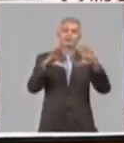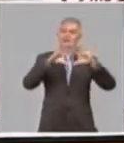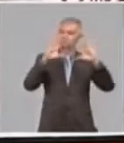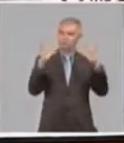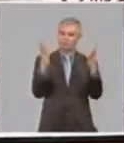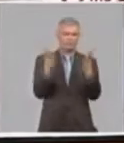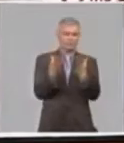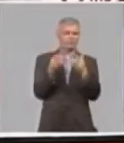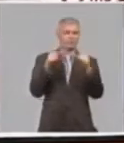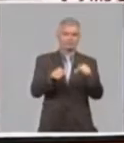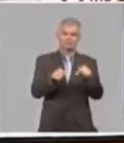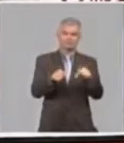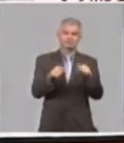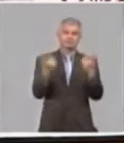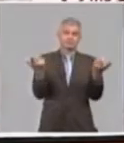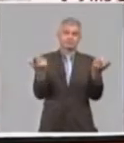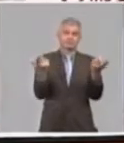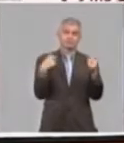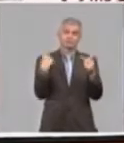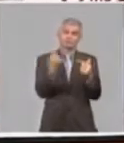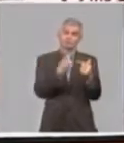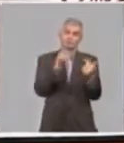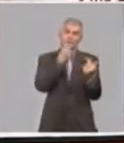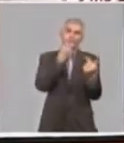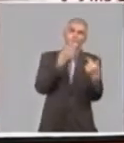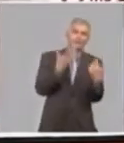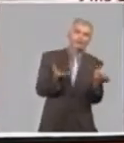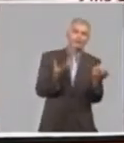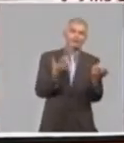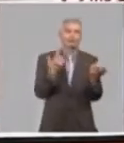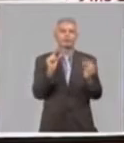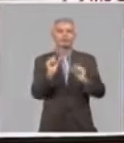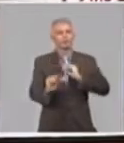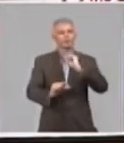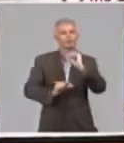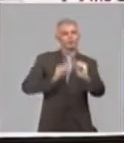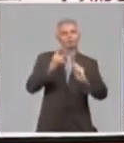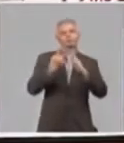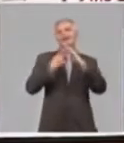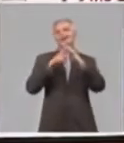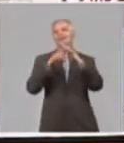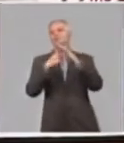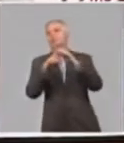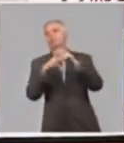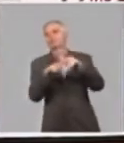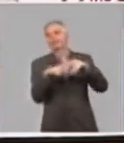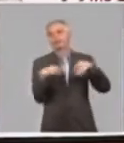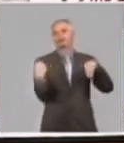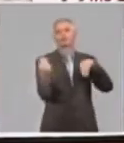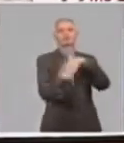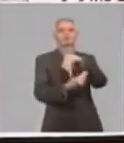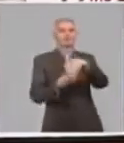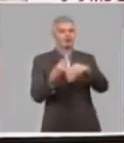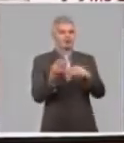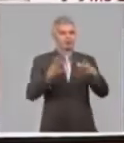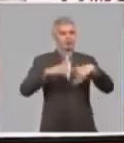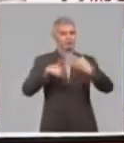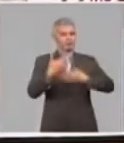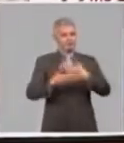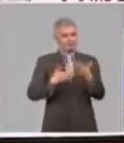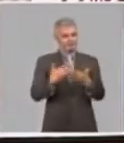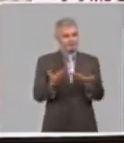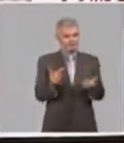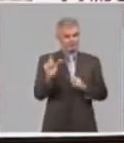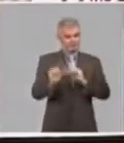este tema, para nosotros, digamos, ir paleando y modificando las problemáticas, además de toda la estrategia que el país